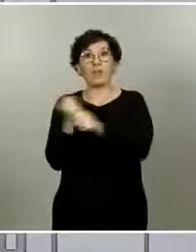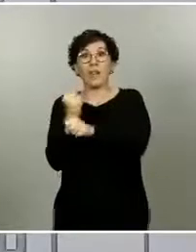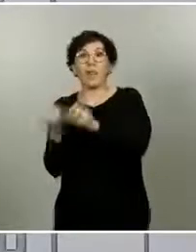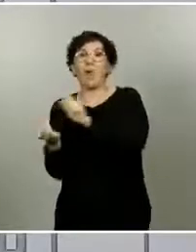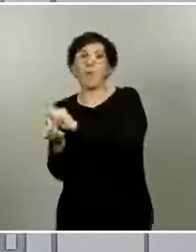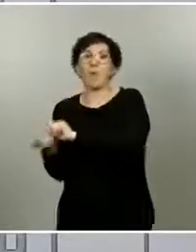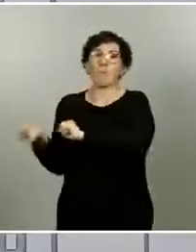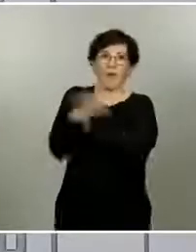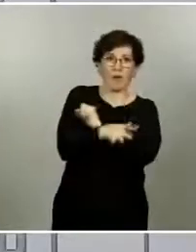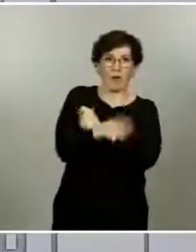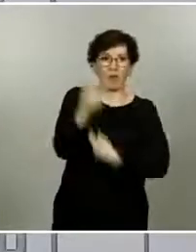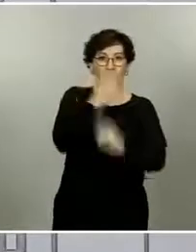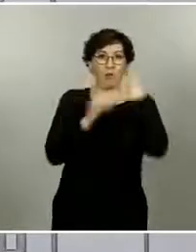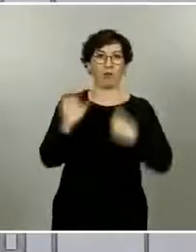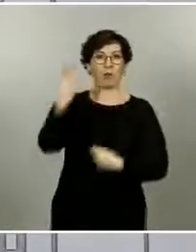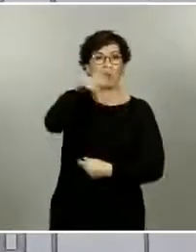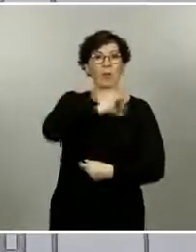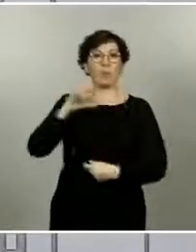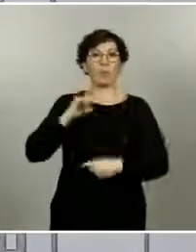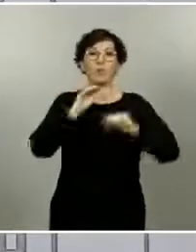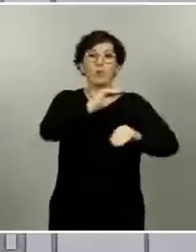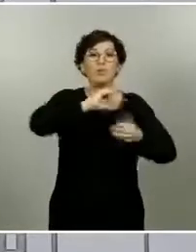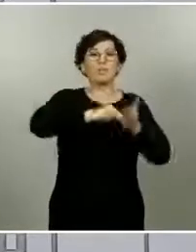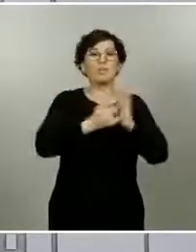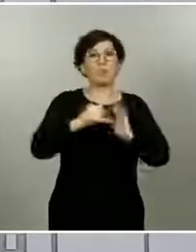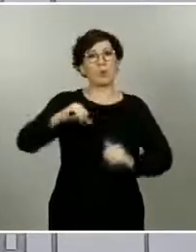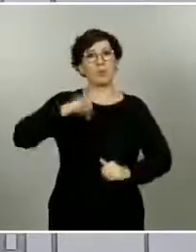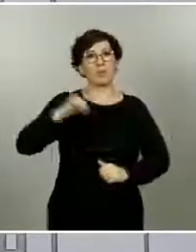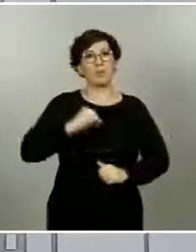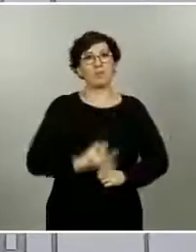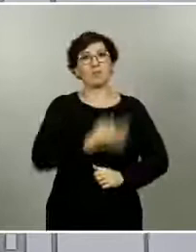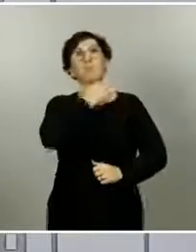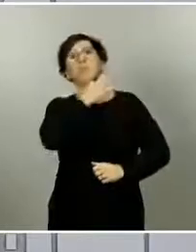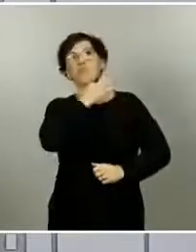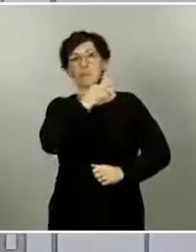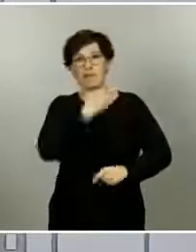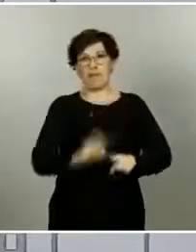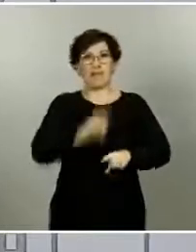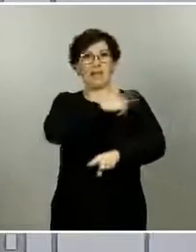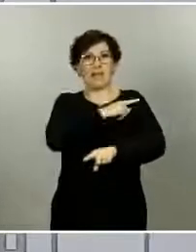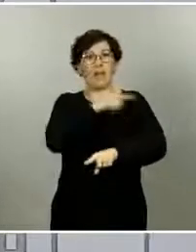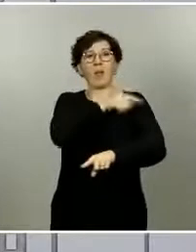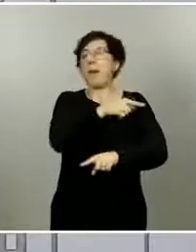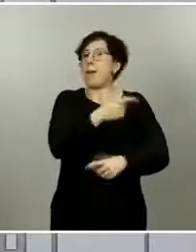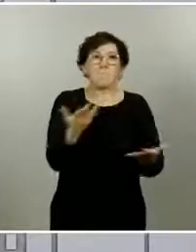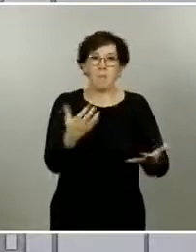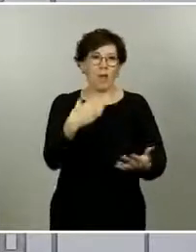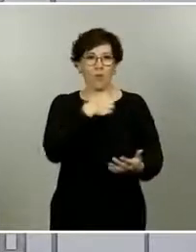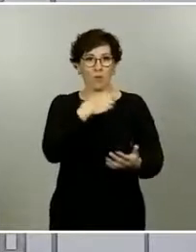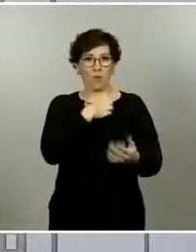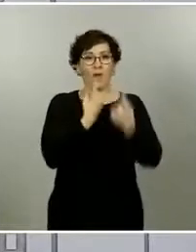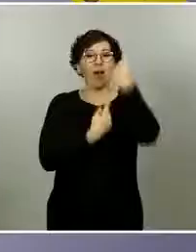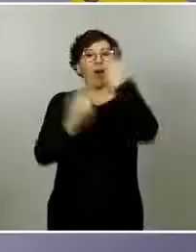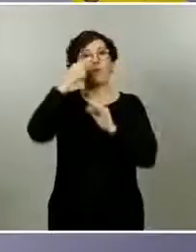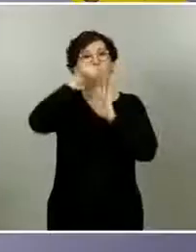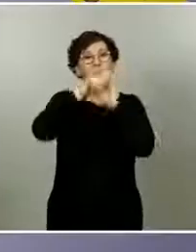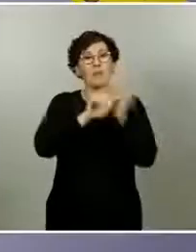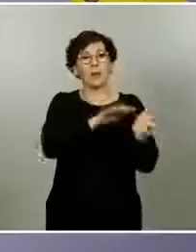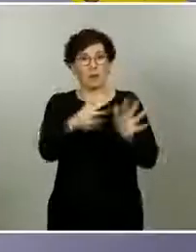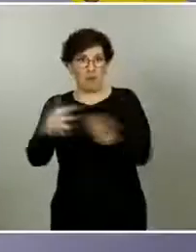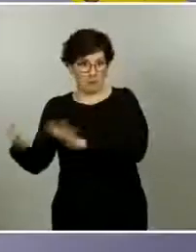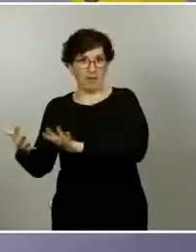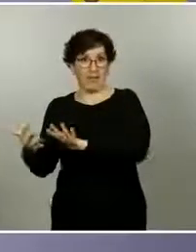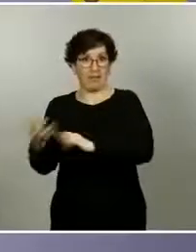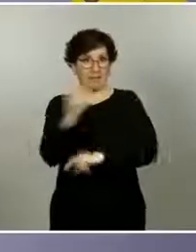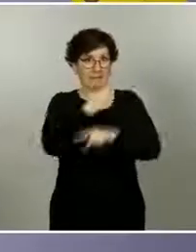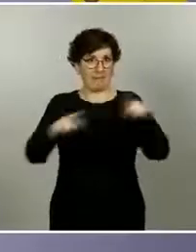comunidades autónomas que tuvieron una sobrecarga del sistema exagerada y que por lo tanto quizás no pudieron implementar algunas de las medidas que en La